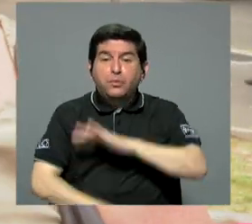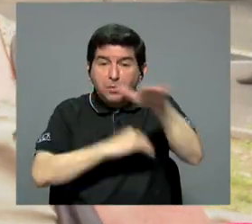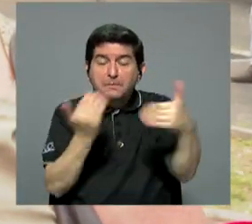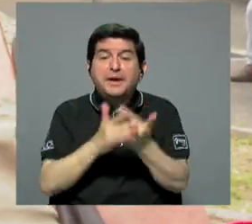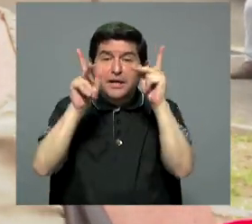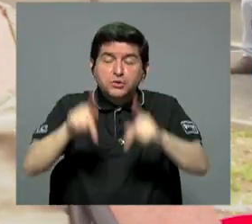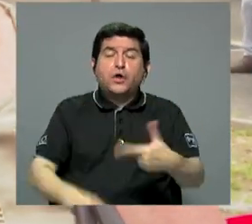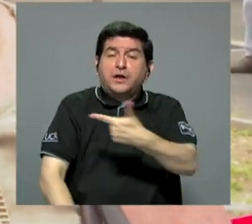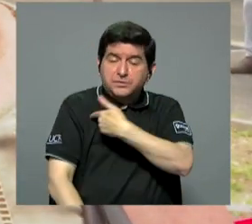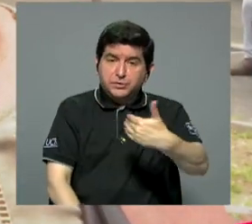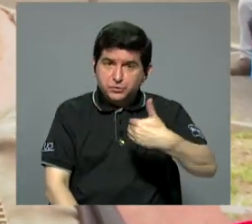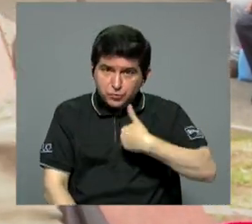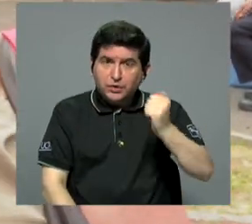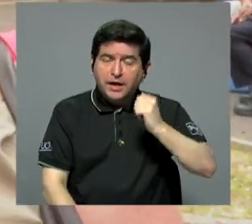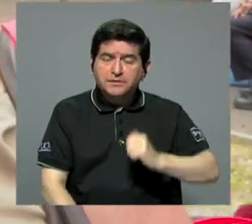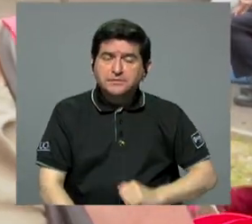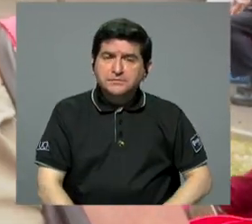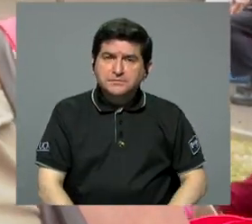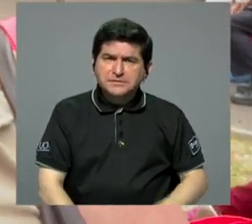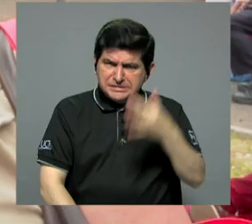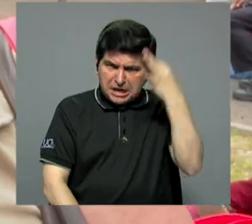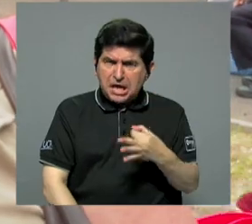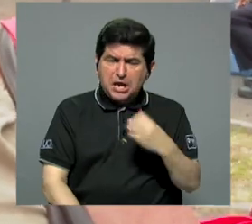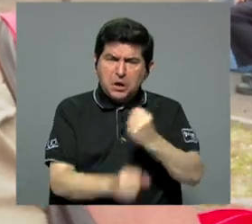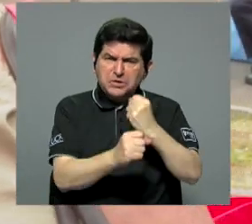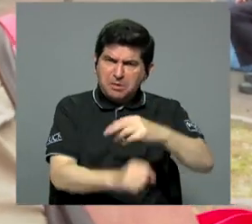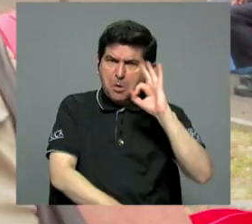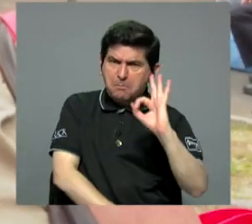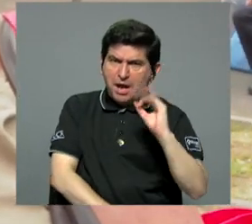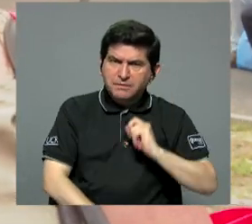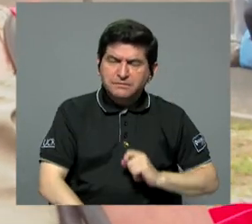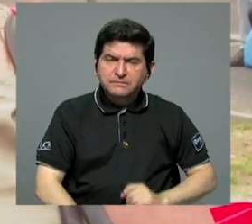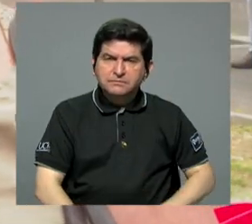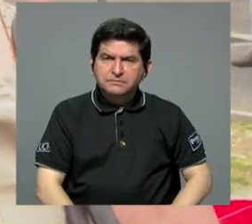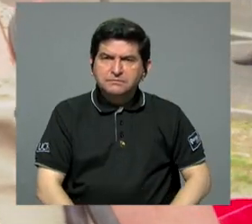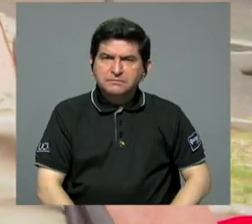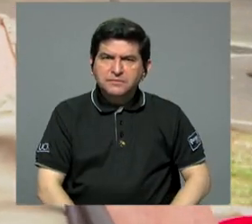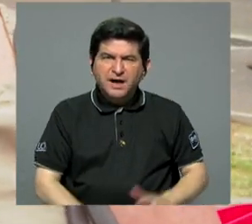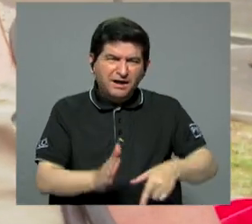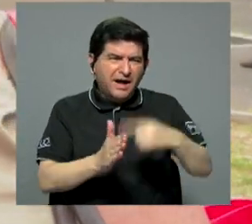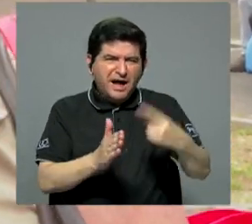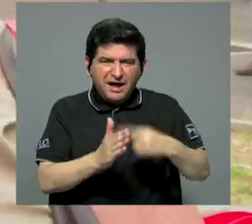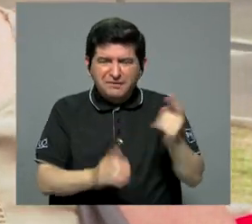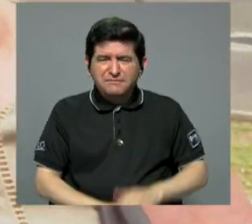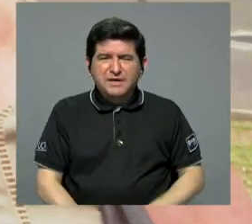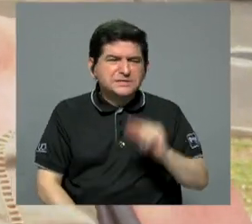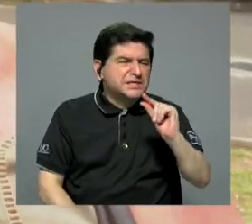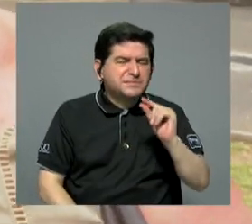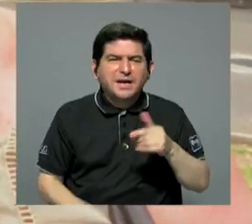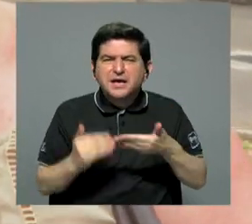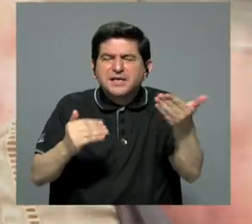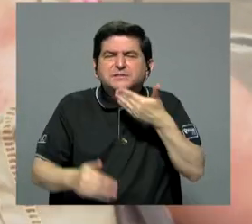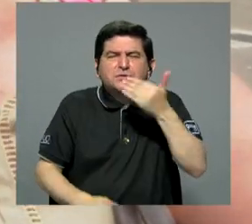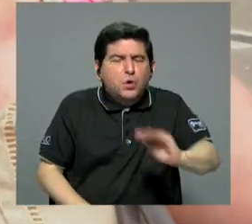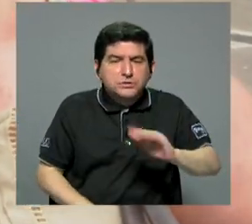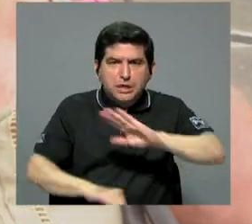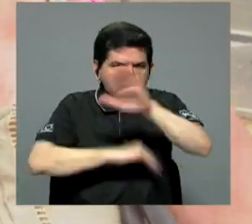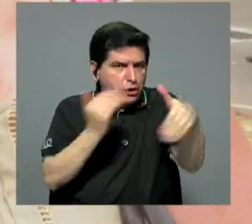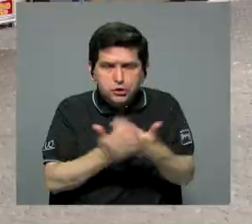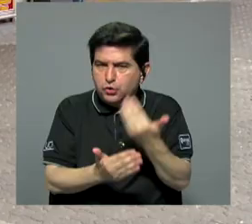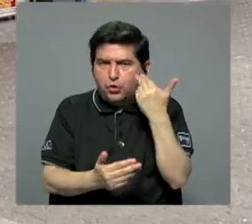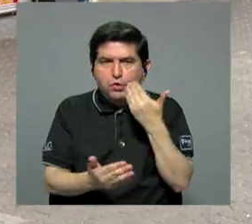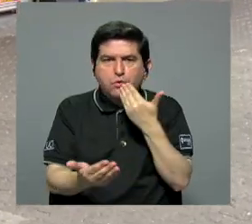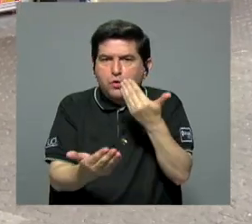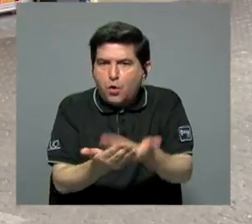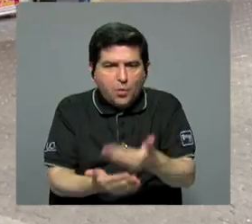que todos estemos vacunados, entonces creo que han hecho una buena labor. A veces vemos solo pequeños detalles malos y no vemos todo lo